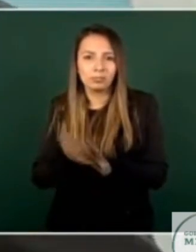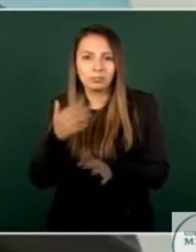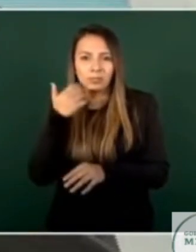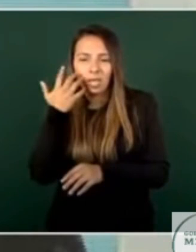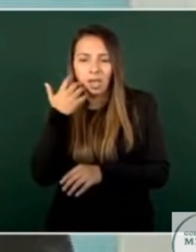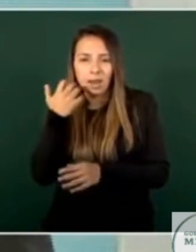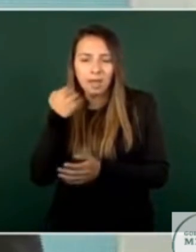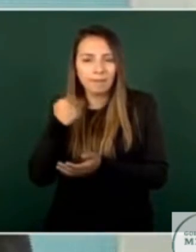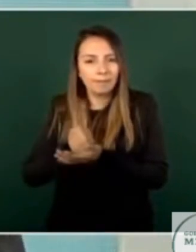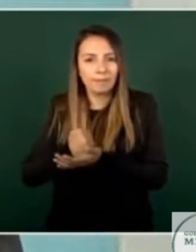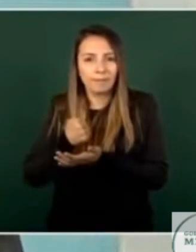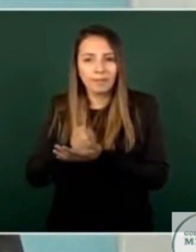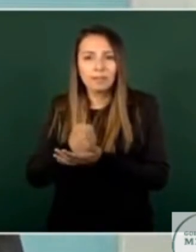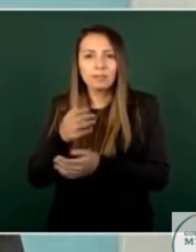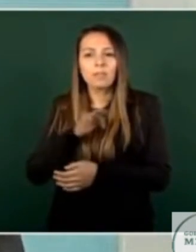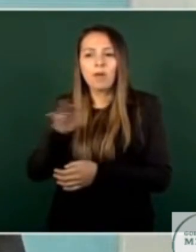robar